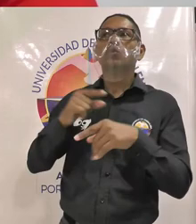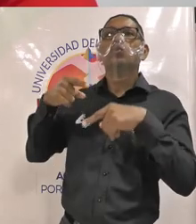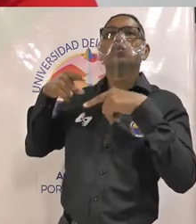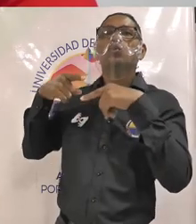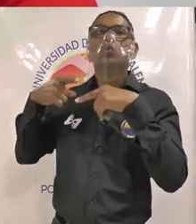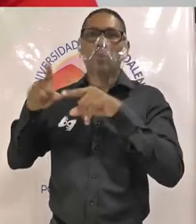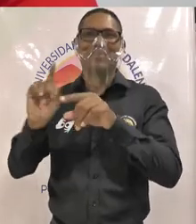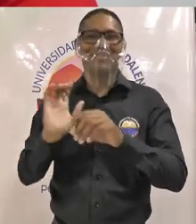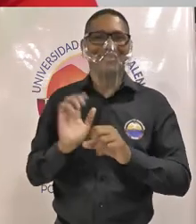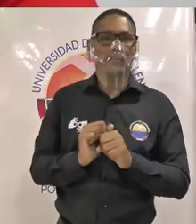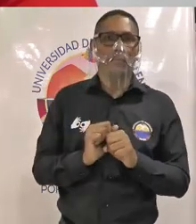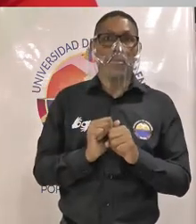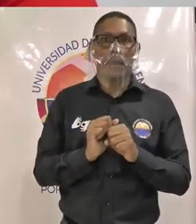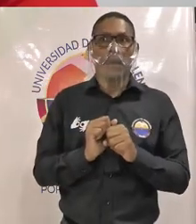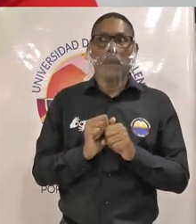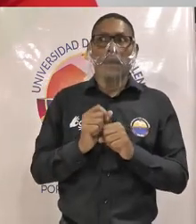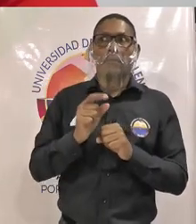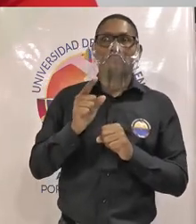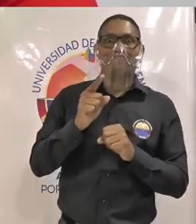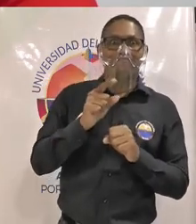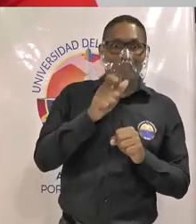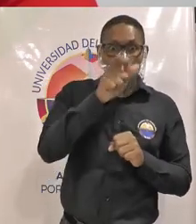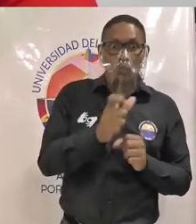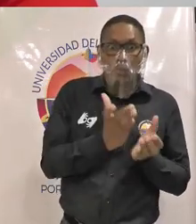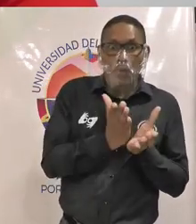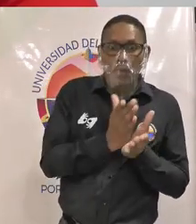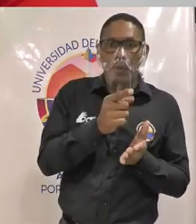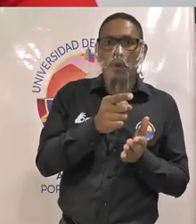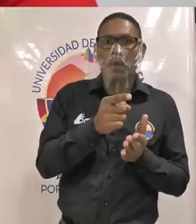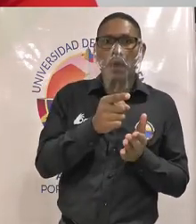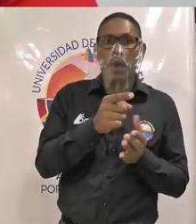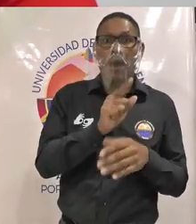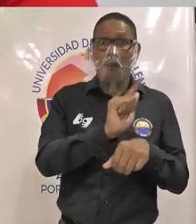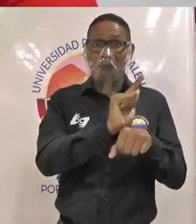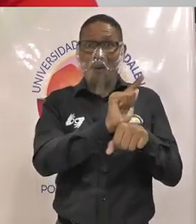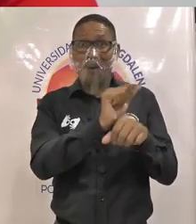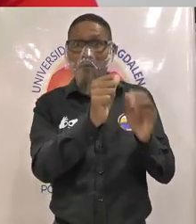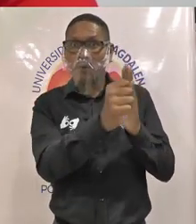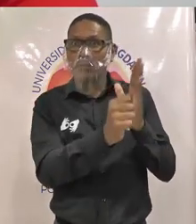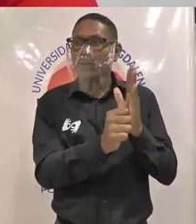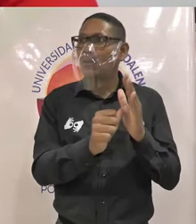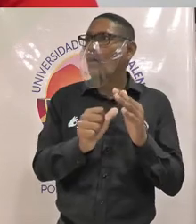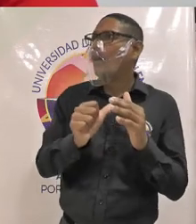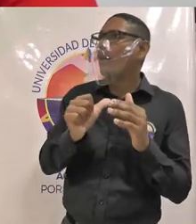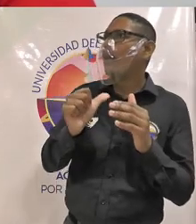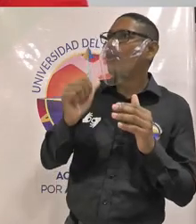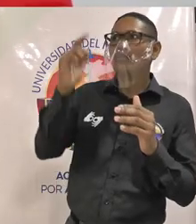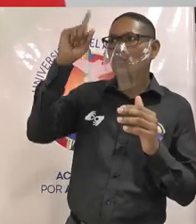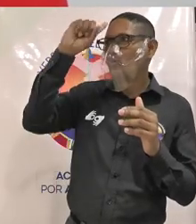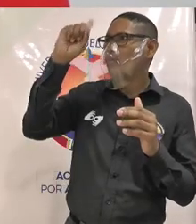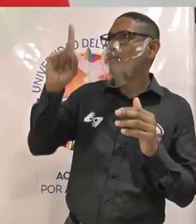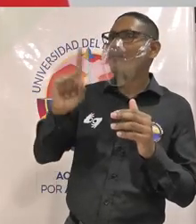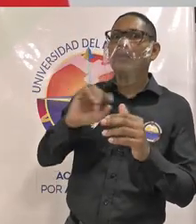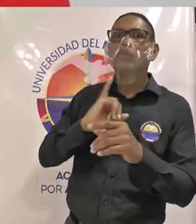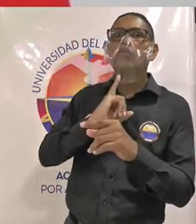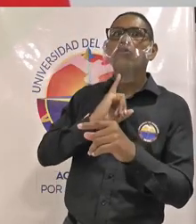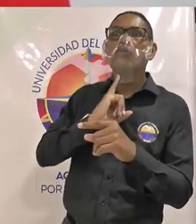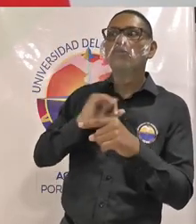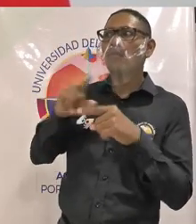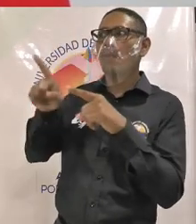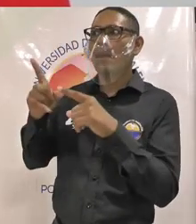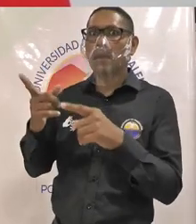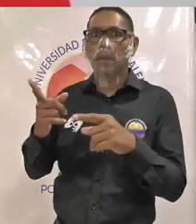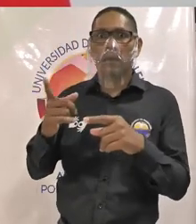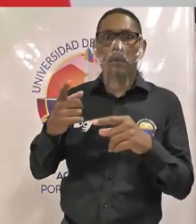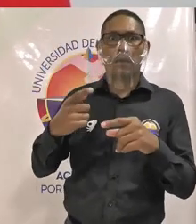y en ciertas ocasiones el estudiante de dicha facultad y de dicho programa no lo maneja nosotros propusimos así como